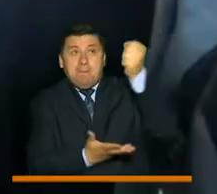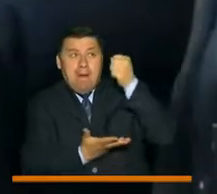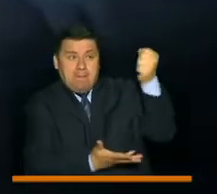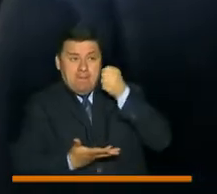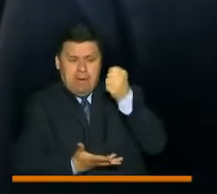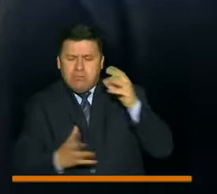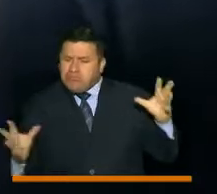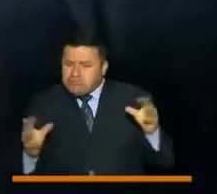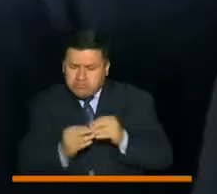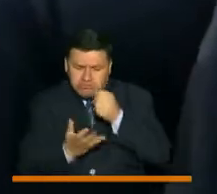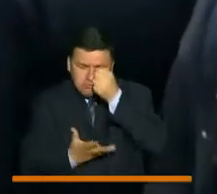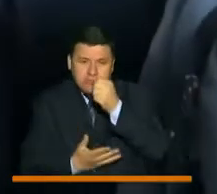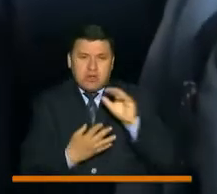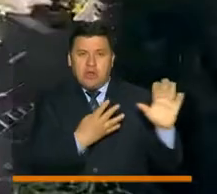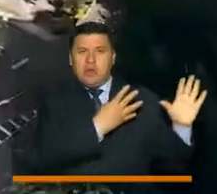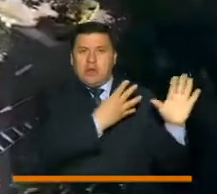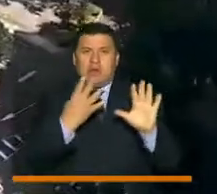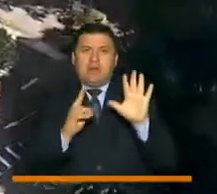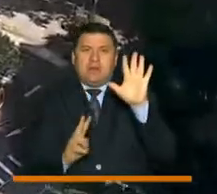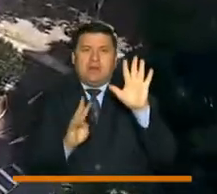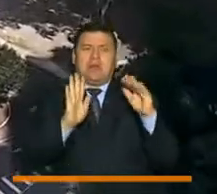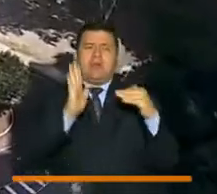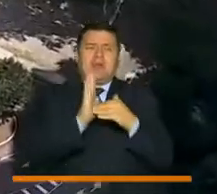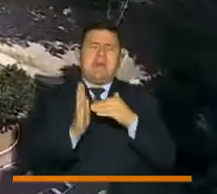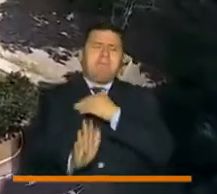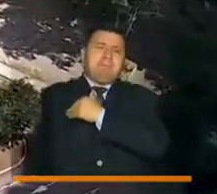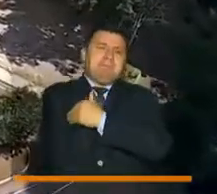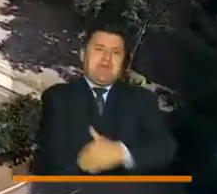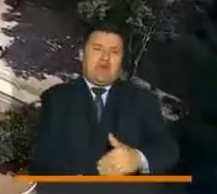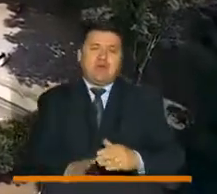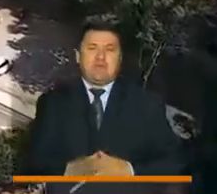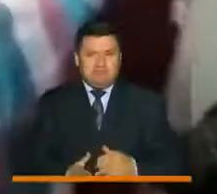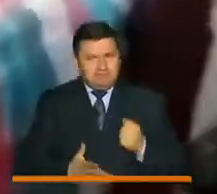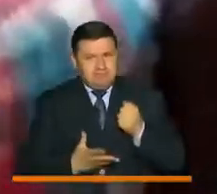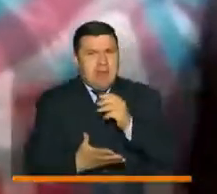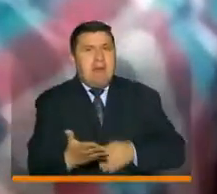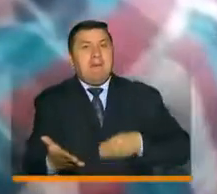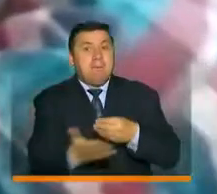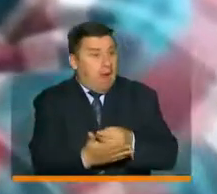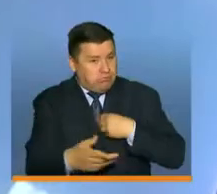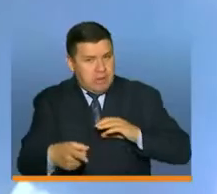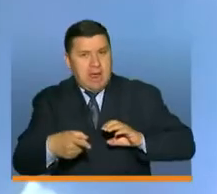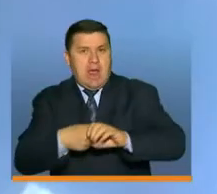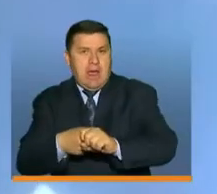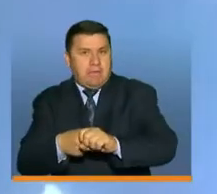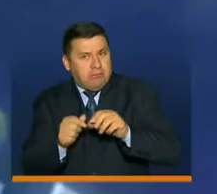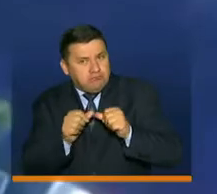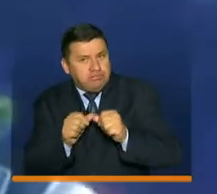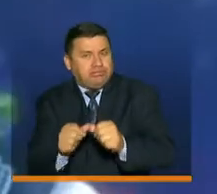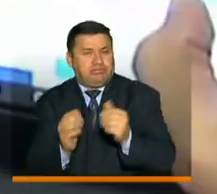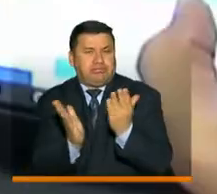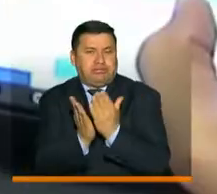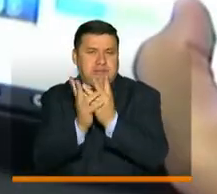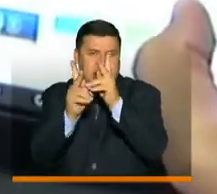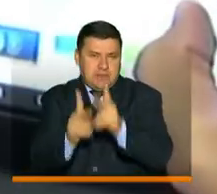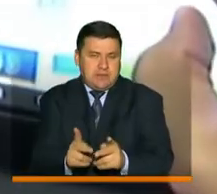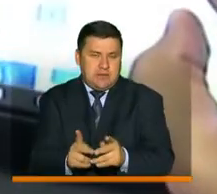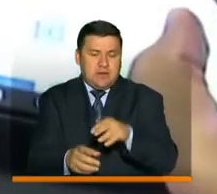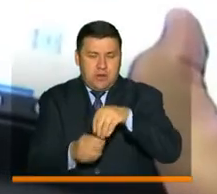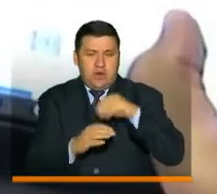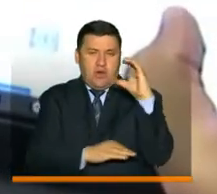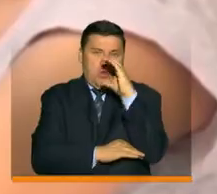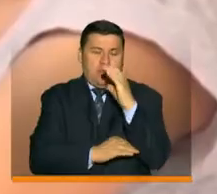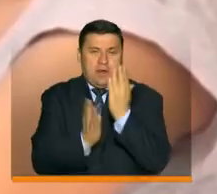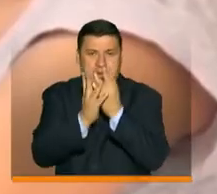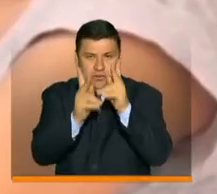han destinado aproximadamente 974 mil millones de pesos para el pago de matrícula y apoyo de sostenimiento de los estudiantes del país.